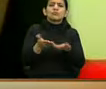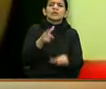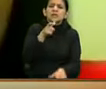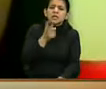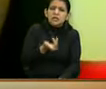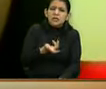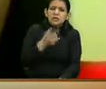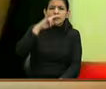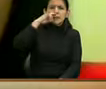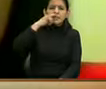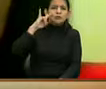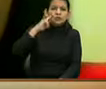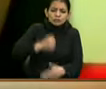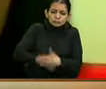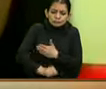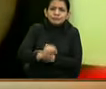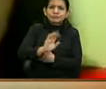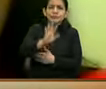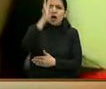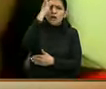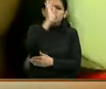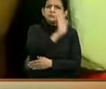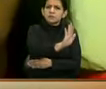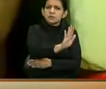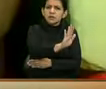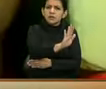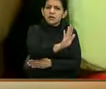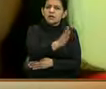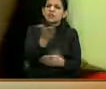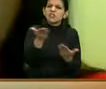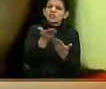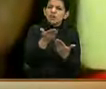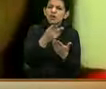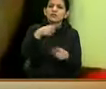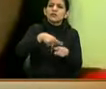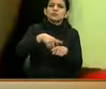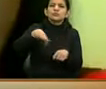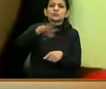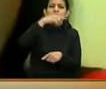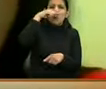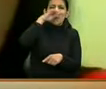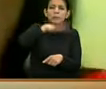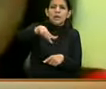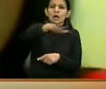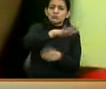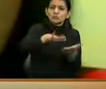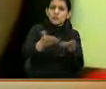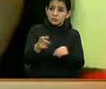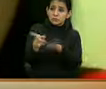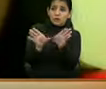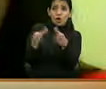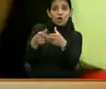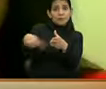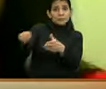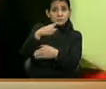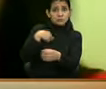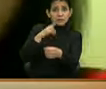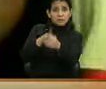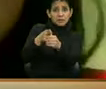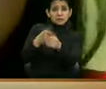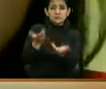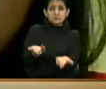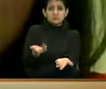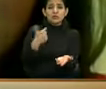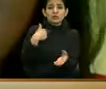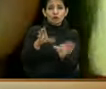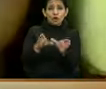fallecieron niños recién nacidos en un hospital de sucumbíos. Nadie ha dicho nada. En la comisión a la que me pertenezco, a